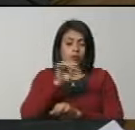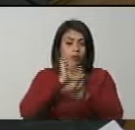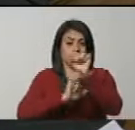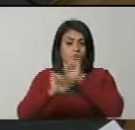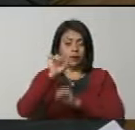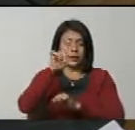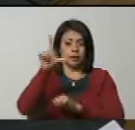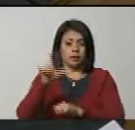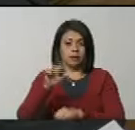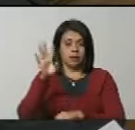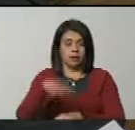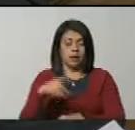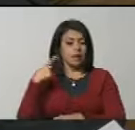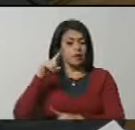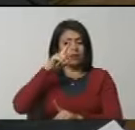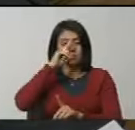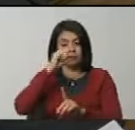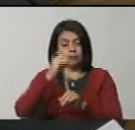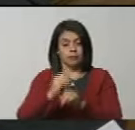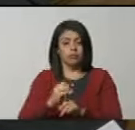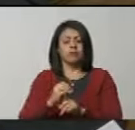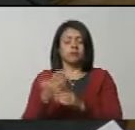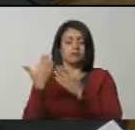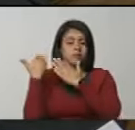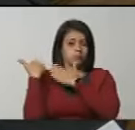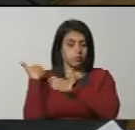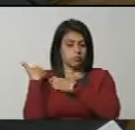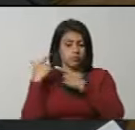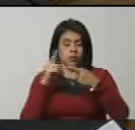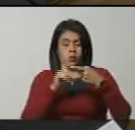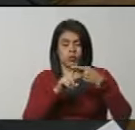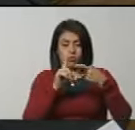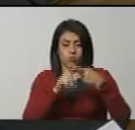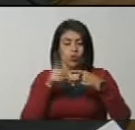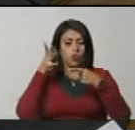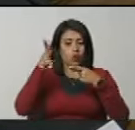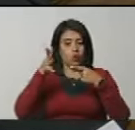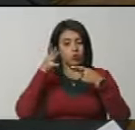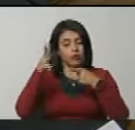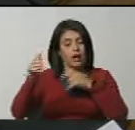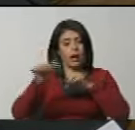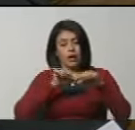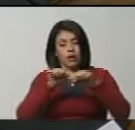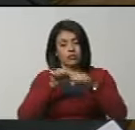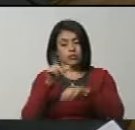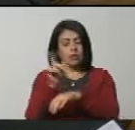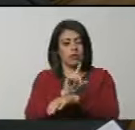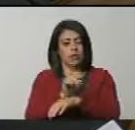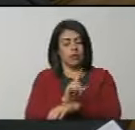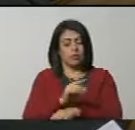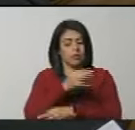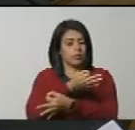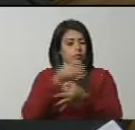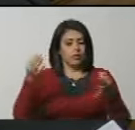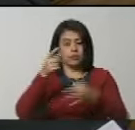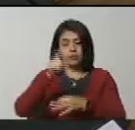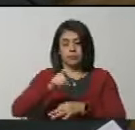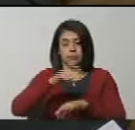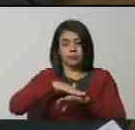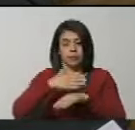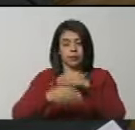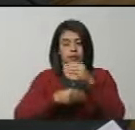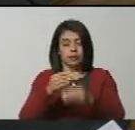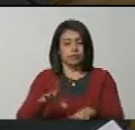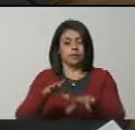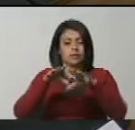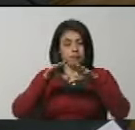Defensa de la Guayana Esequiba tiene las siguientes atribuciones. Uno, recomendar las acciones urgentes, efectivas y necesarias a